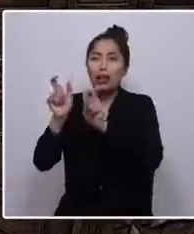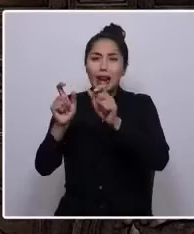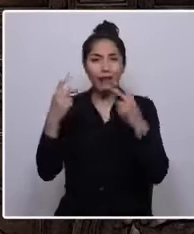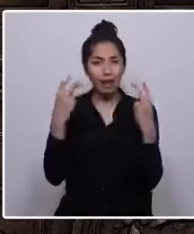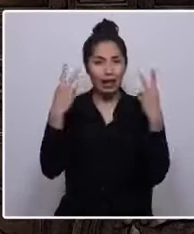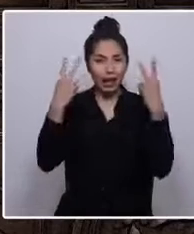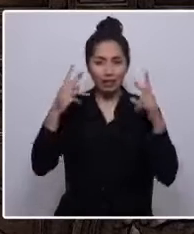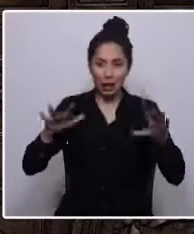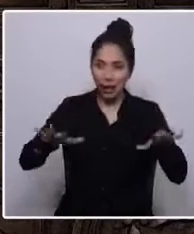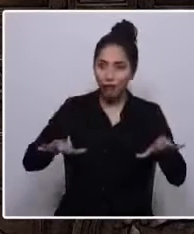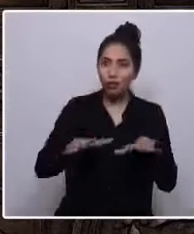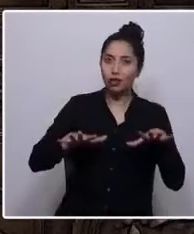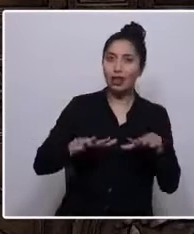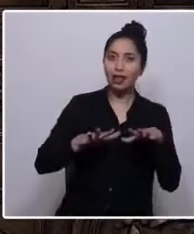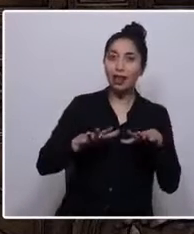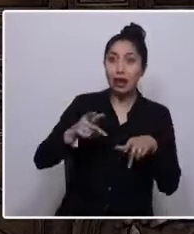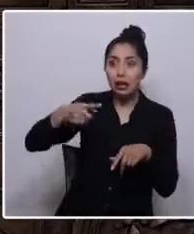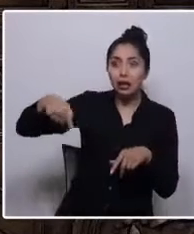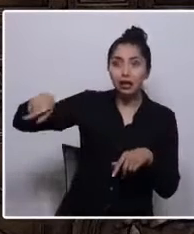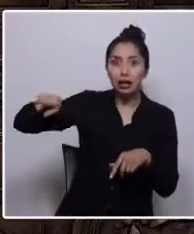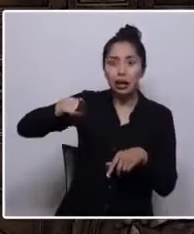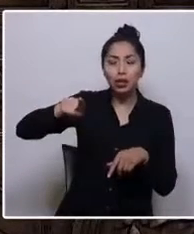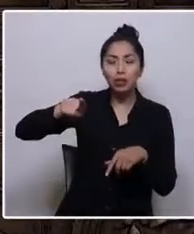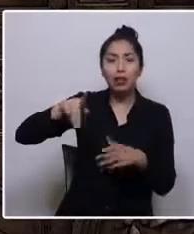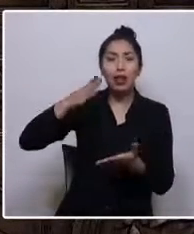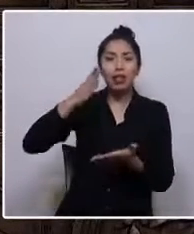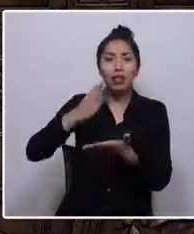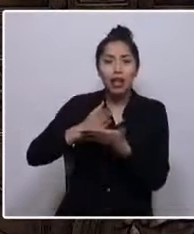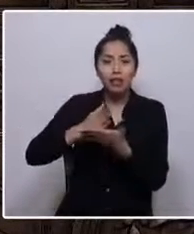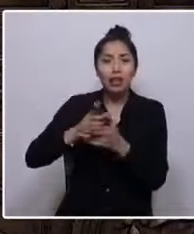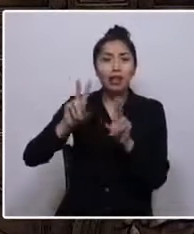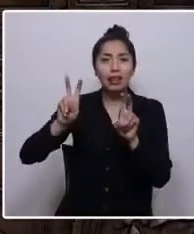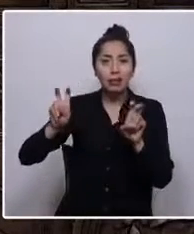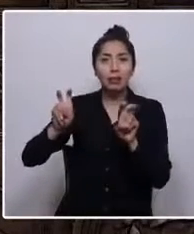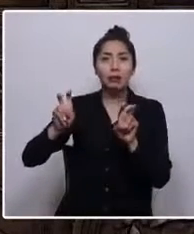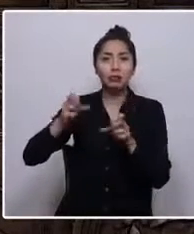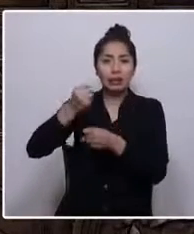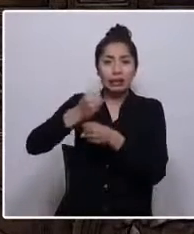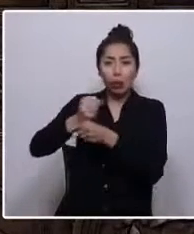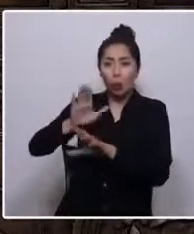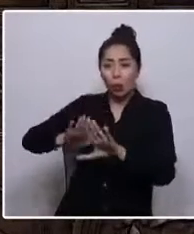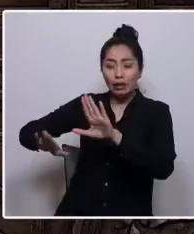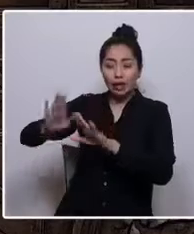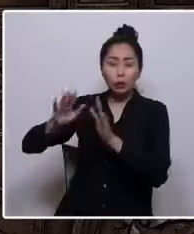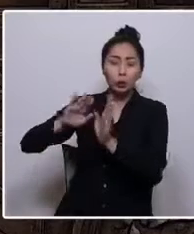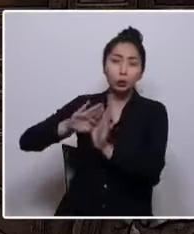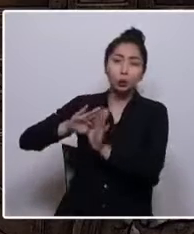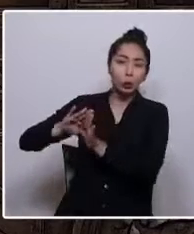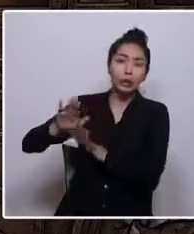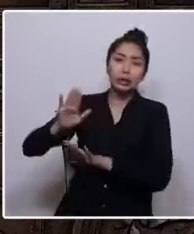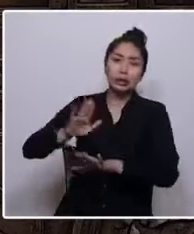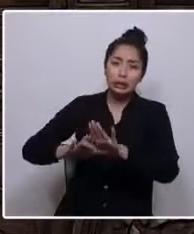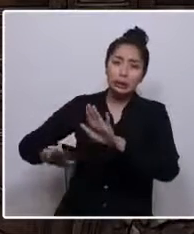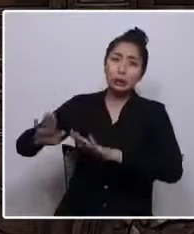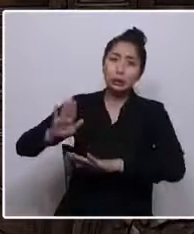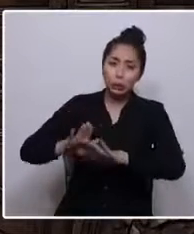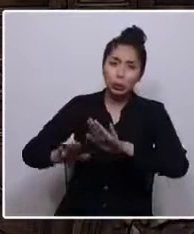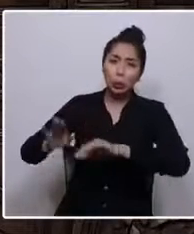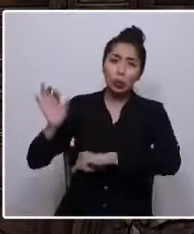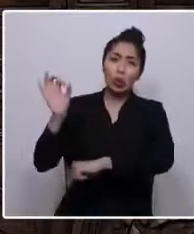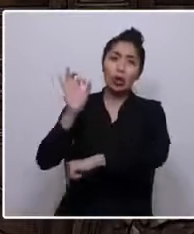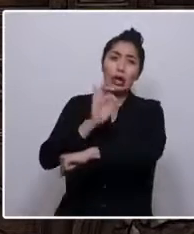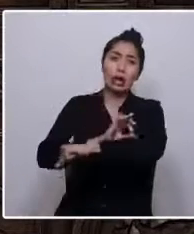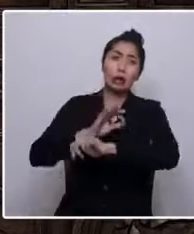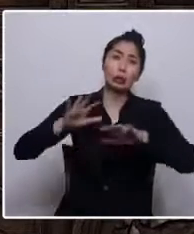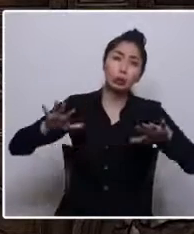esforzadas, que han debido dejar atrás labores de cuidado que hacen la jornada extensa y techos de